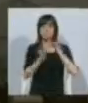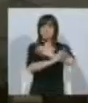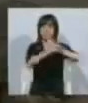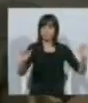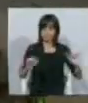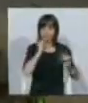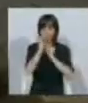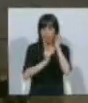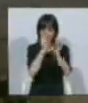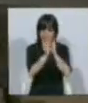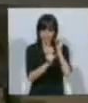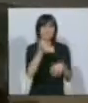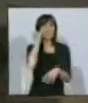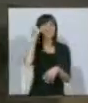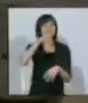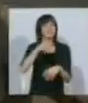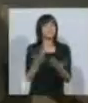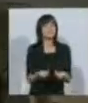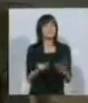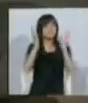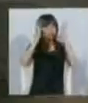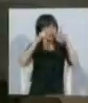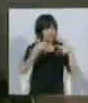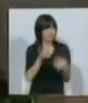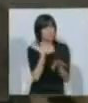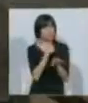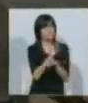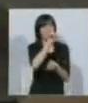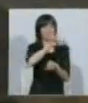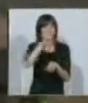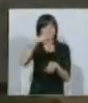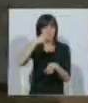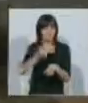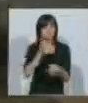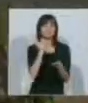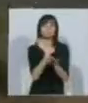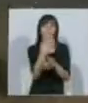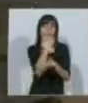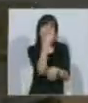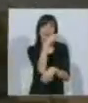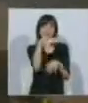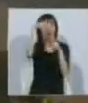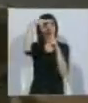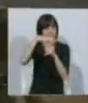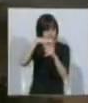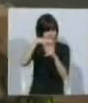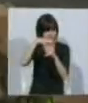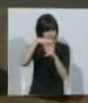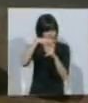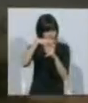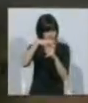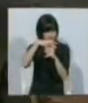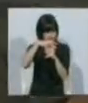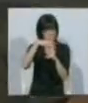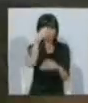telescopio del proyecto Llama, y tiene que ver en una antena que se va a construir, como estamos viendo, una